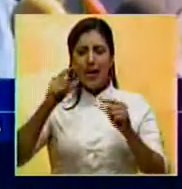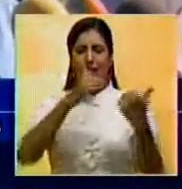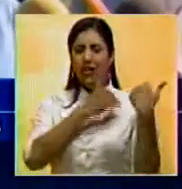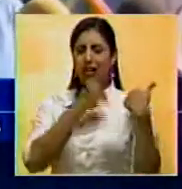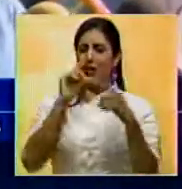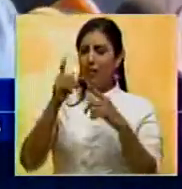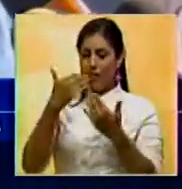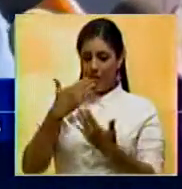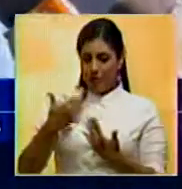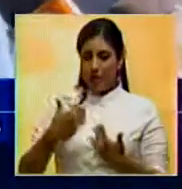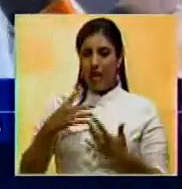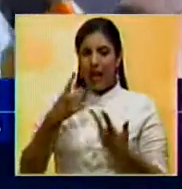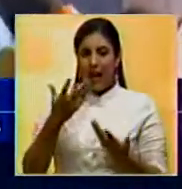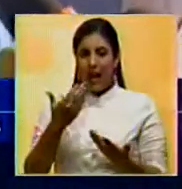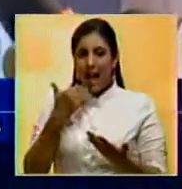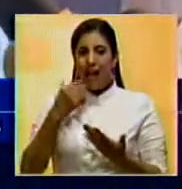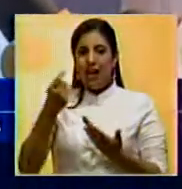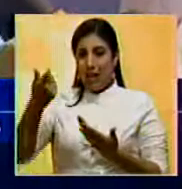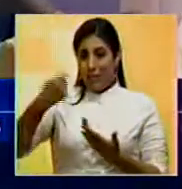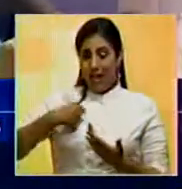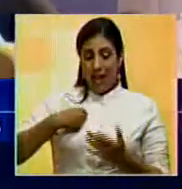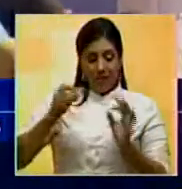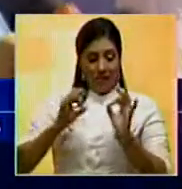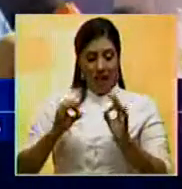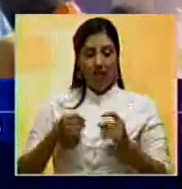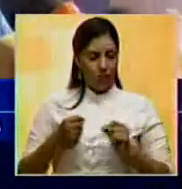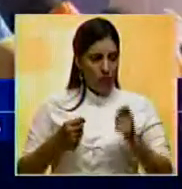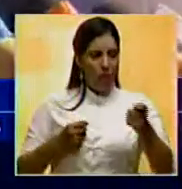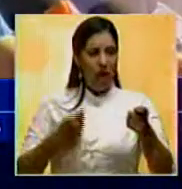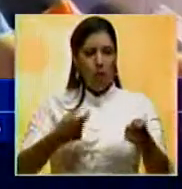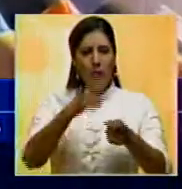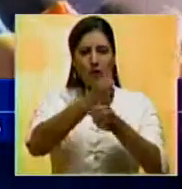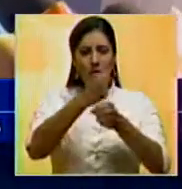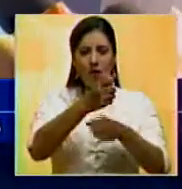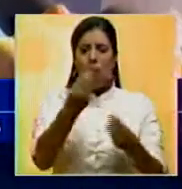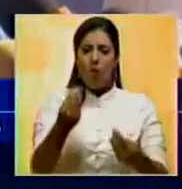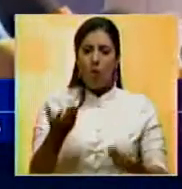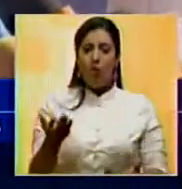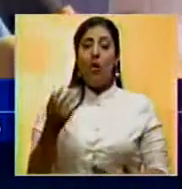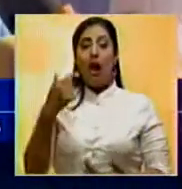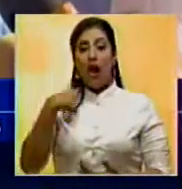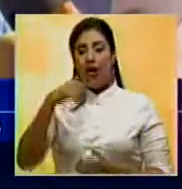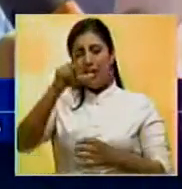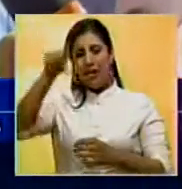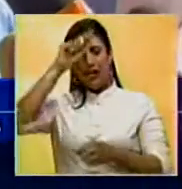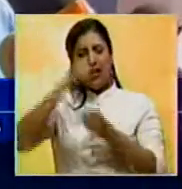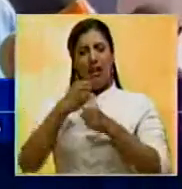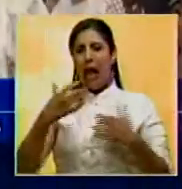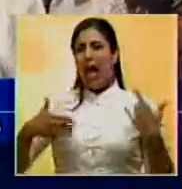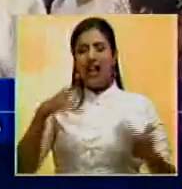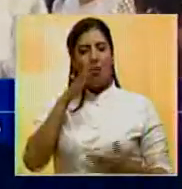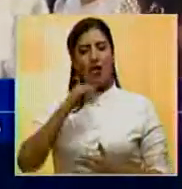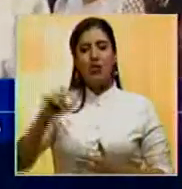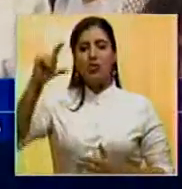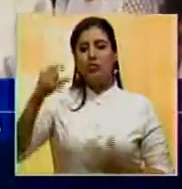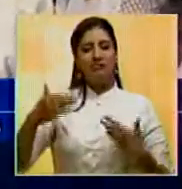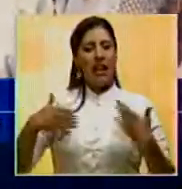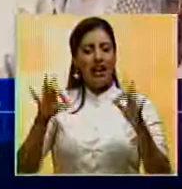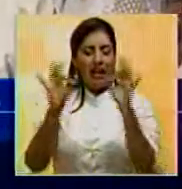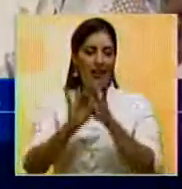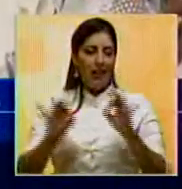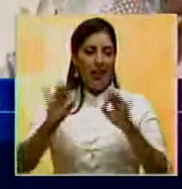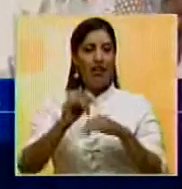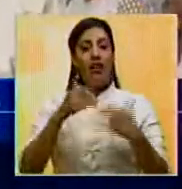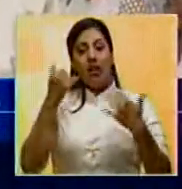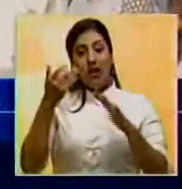irresponsable que no nos envíe los recursos. Además, que aquí ningún trabajador se alegra por un aumento de sueldo. Estas declaraciones